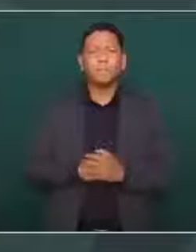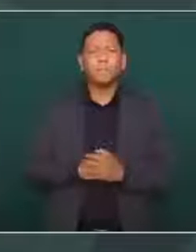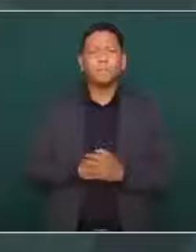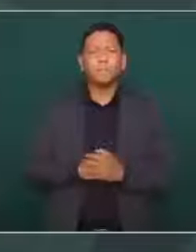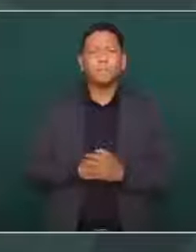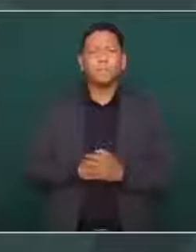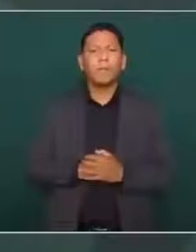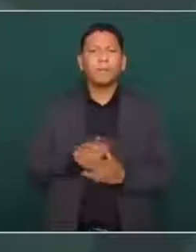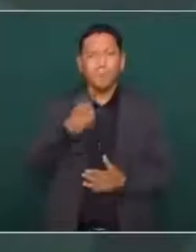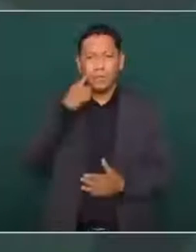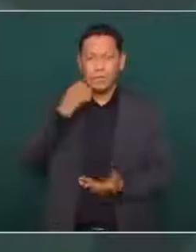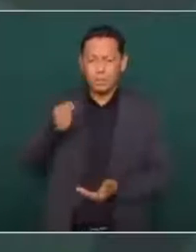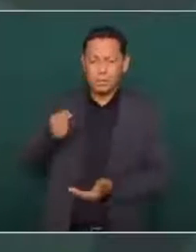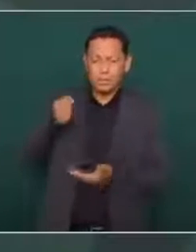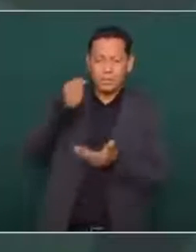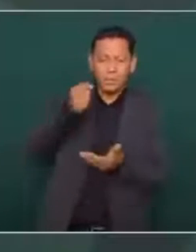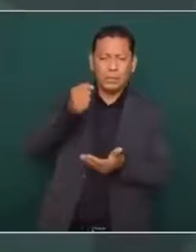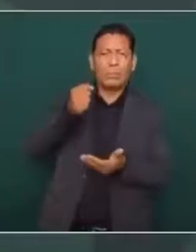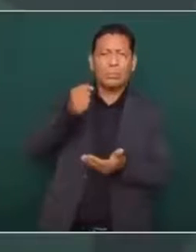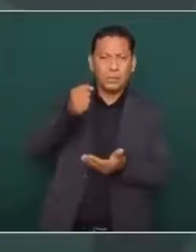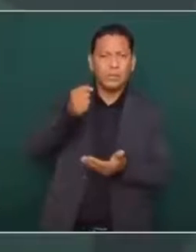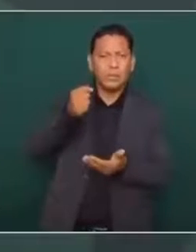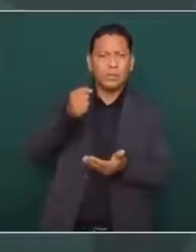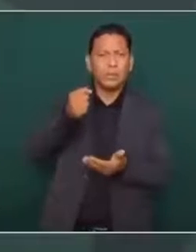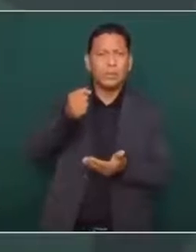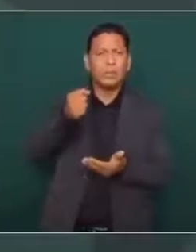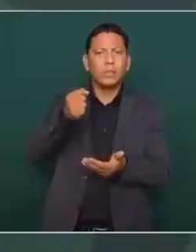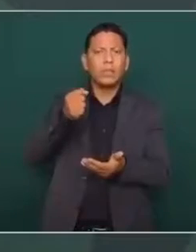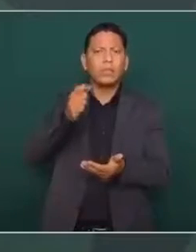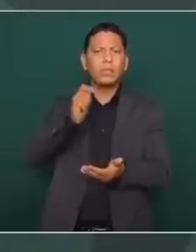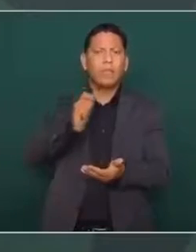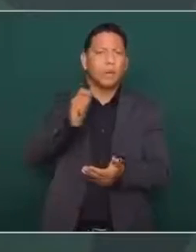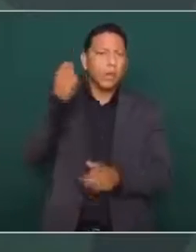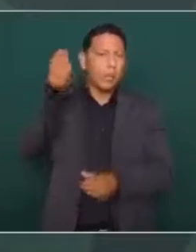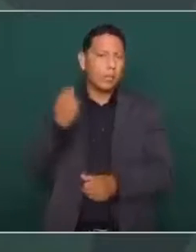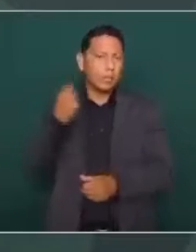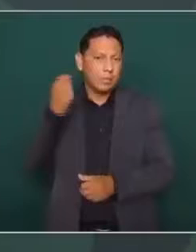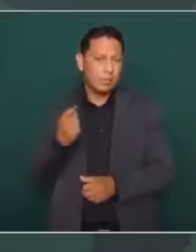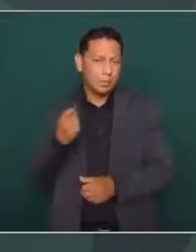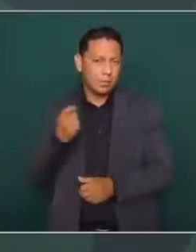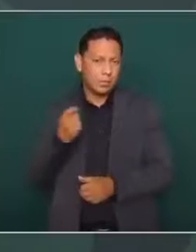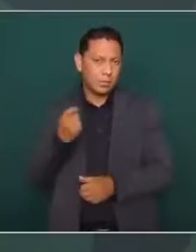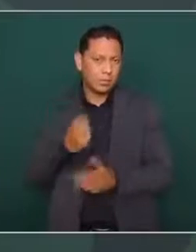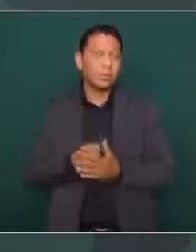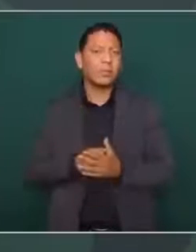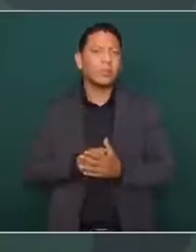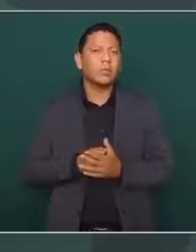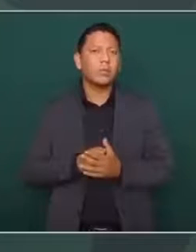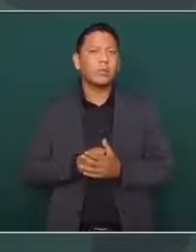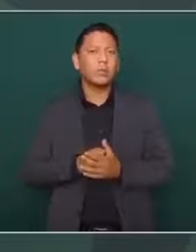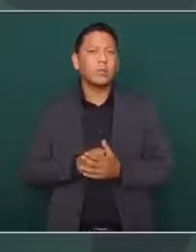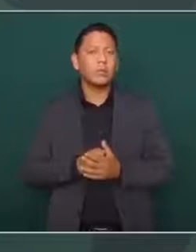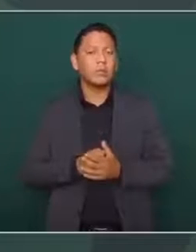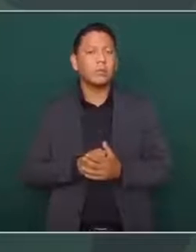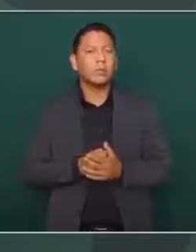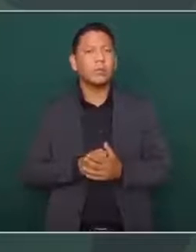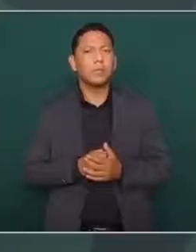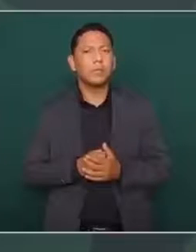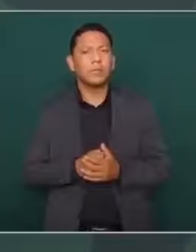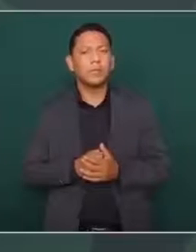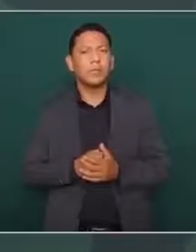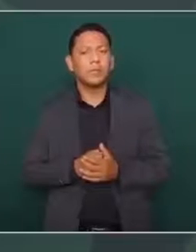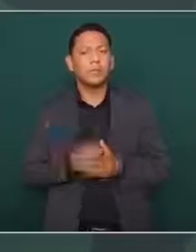Se está entregando pensión a personas